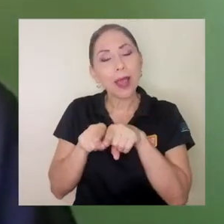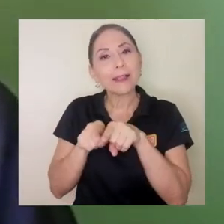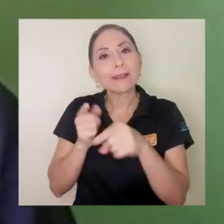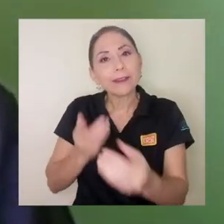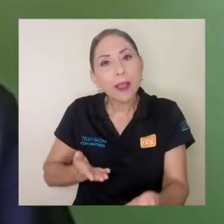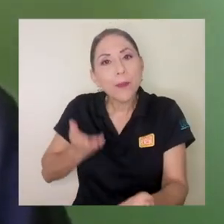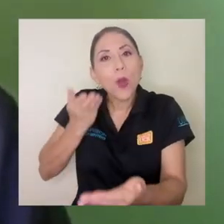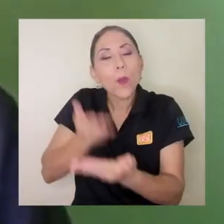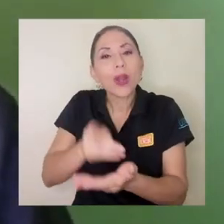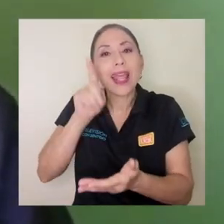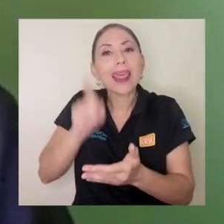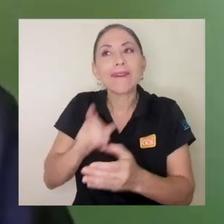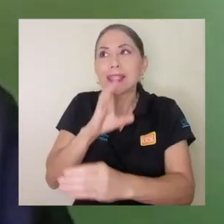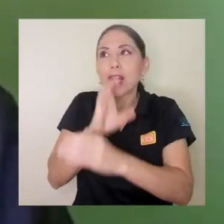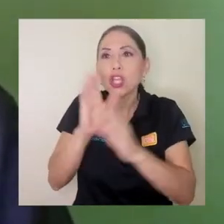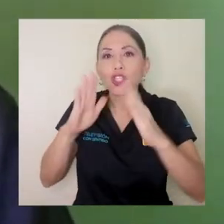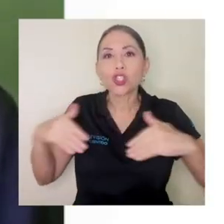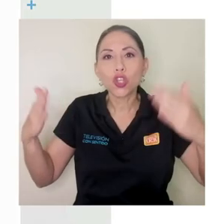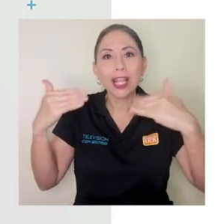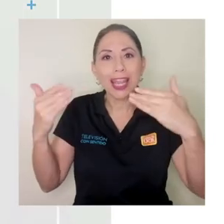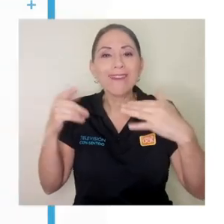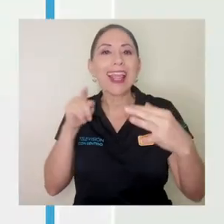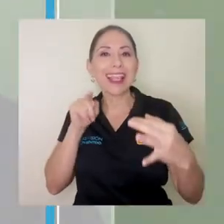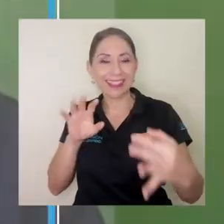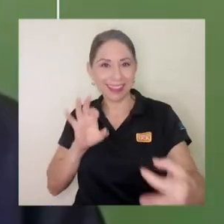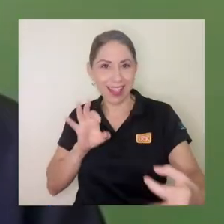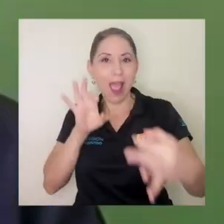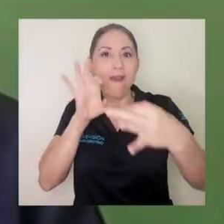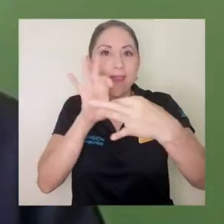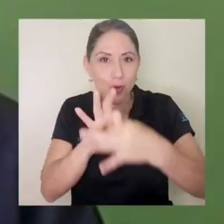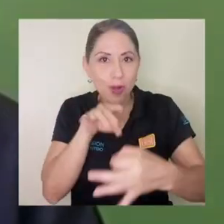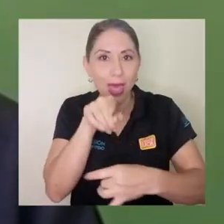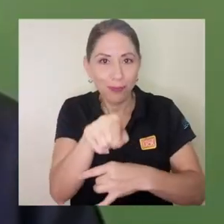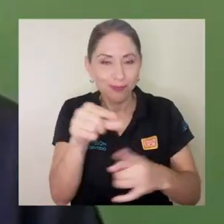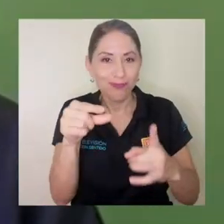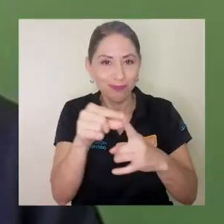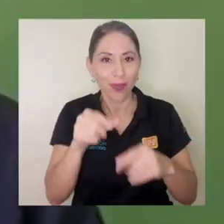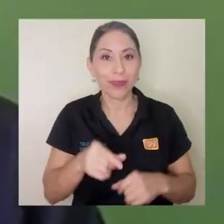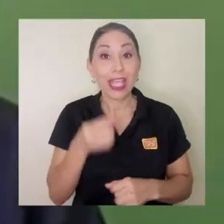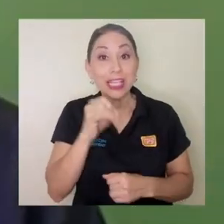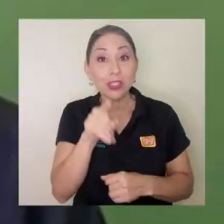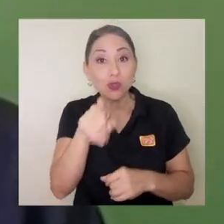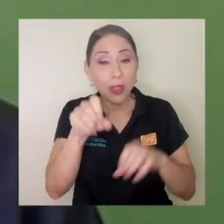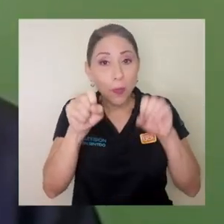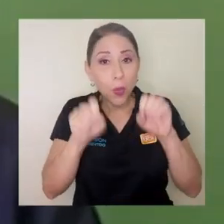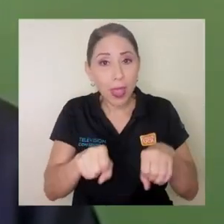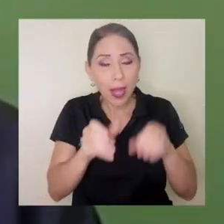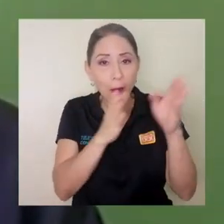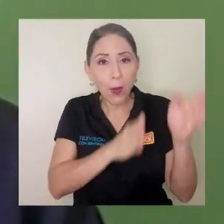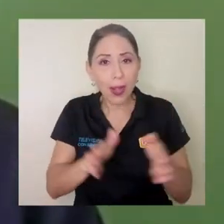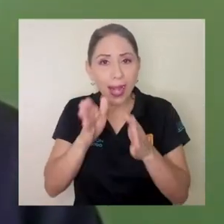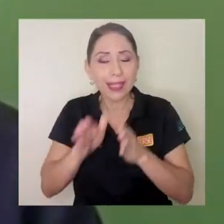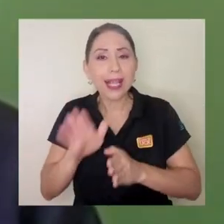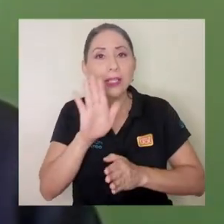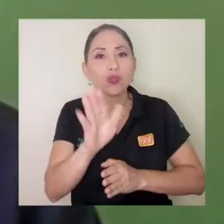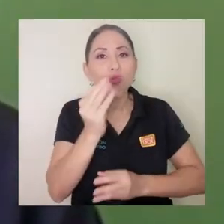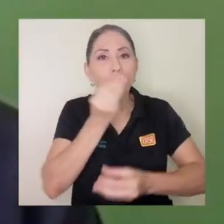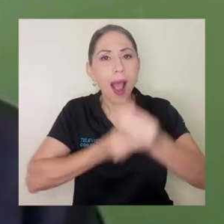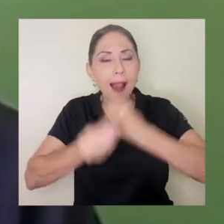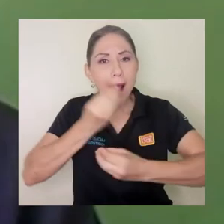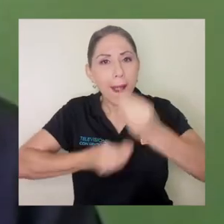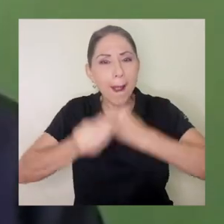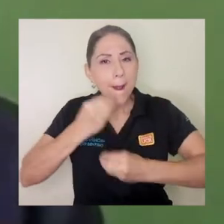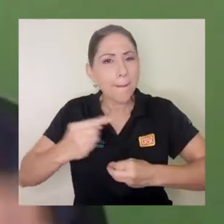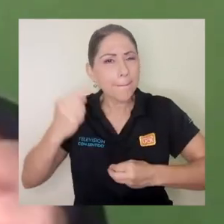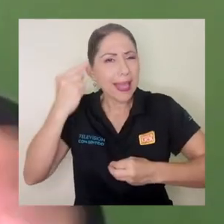está proponiendo que tiene que ser sostenible. Si usted pudiera organizar su alimentación pensando un